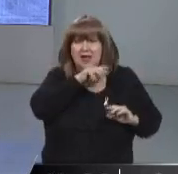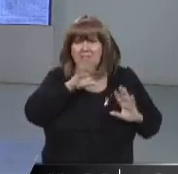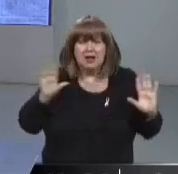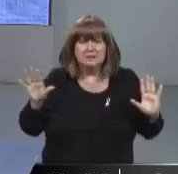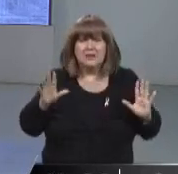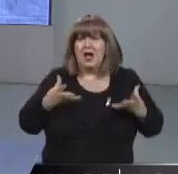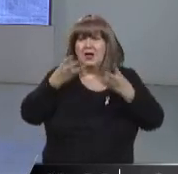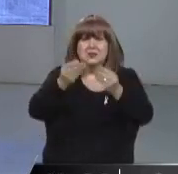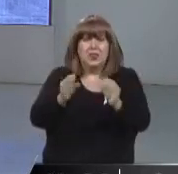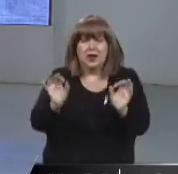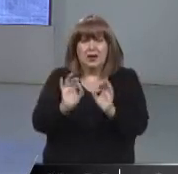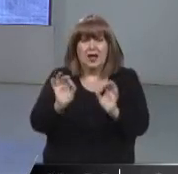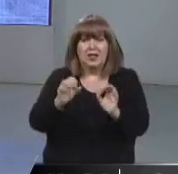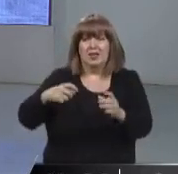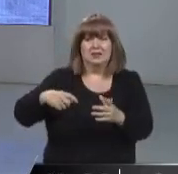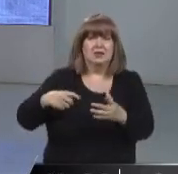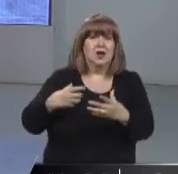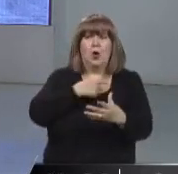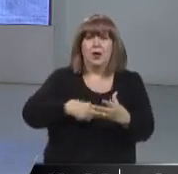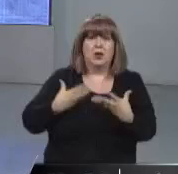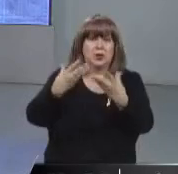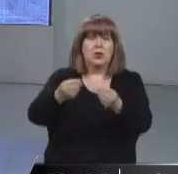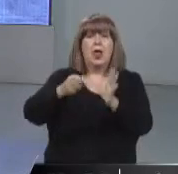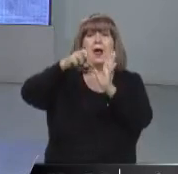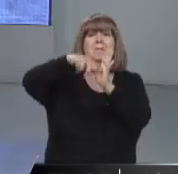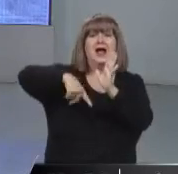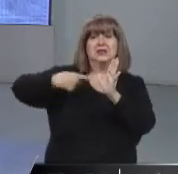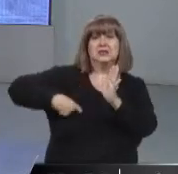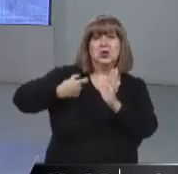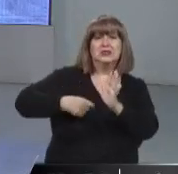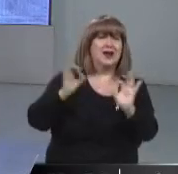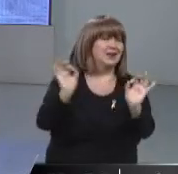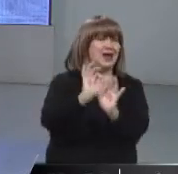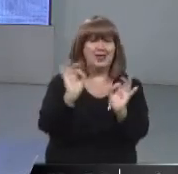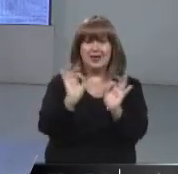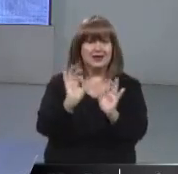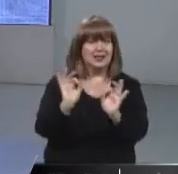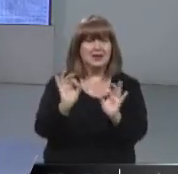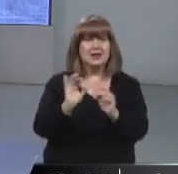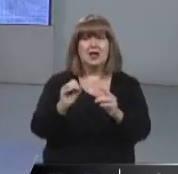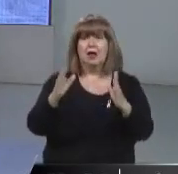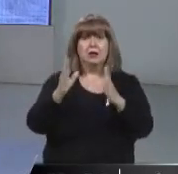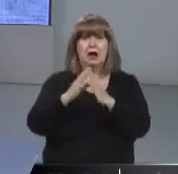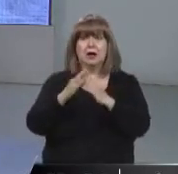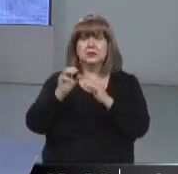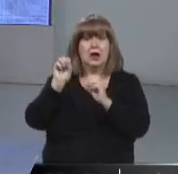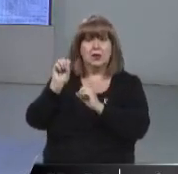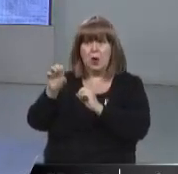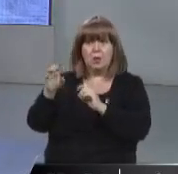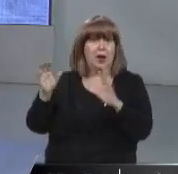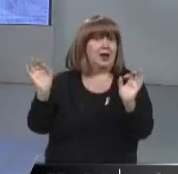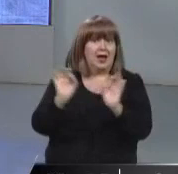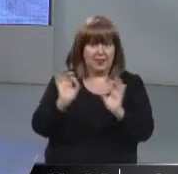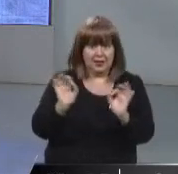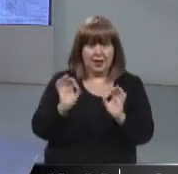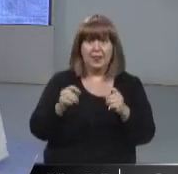siquiera una asistencia del Estado como un plan social, por ejemplo. Ningún tipo de plan. Ni bienes a su nombre tampoco. Perfecto,